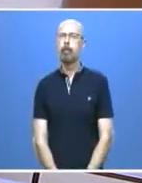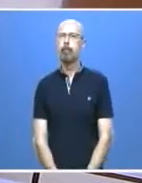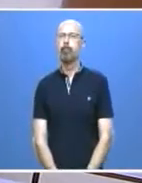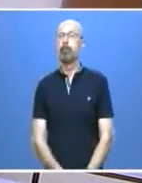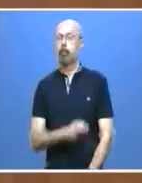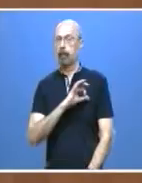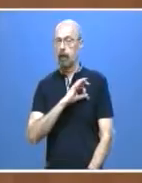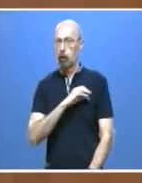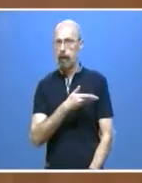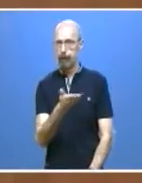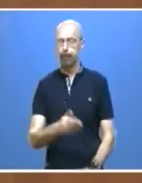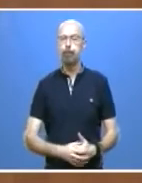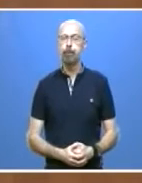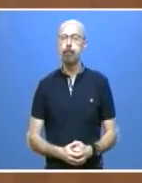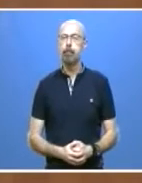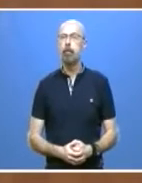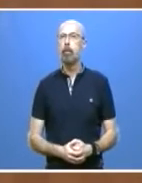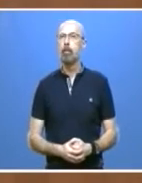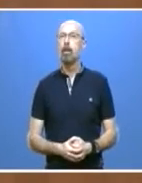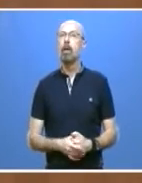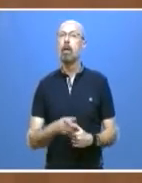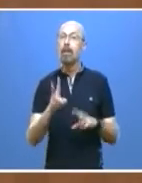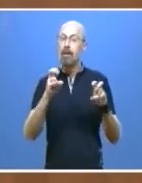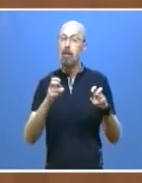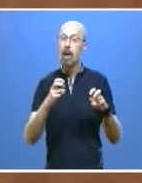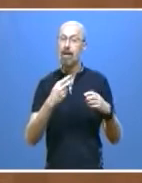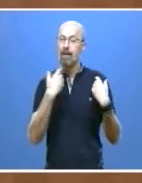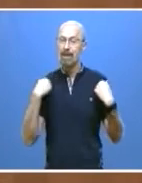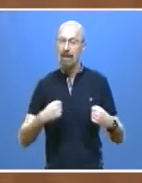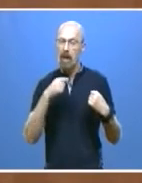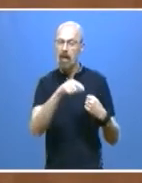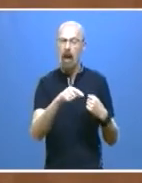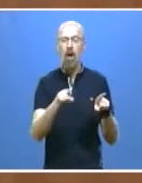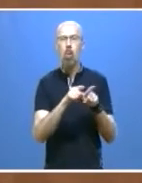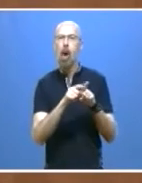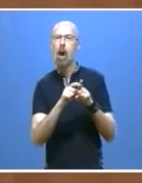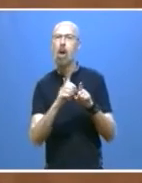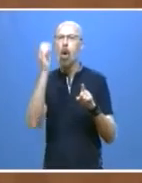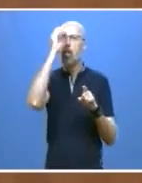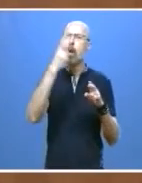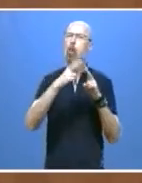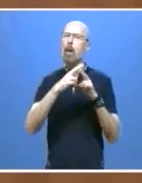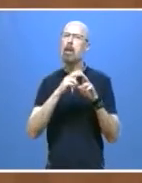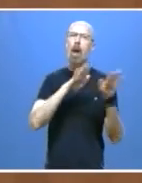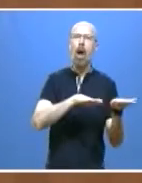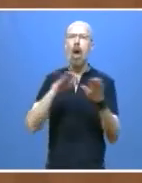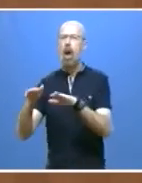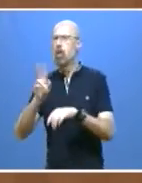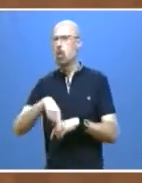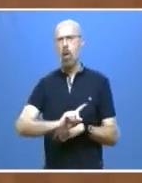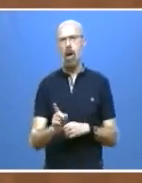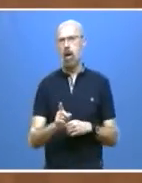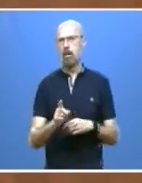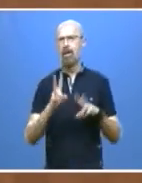señorías, hay que sacar a la sanidad de la confrontación partidaria. No puede ser motivo de lucha,